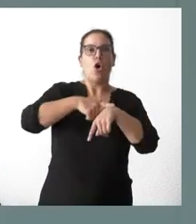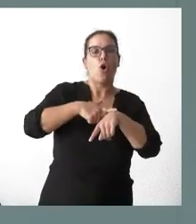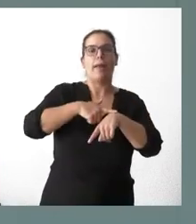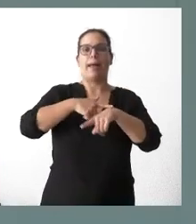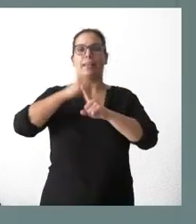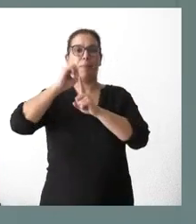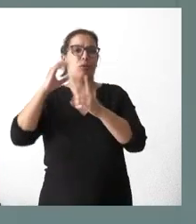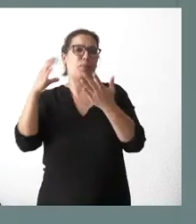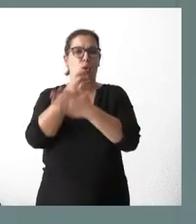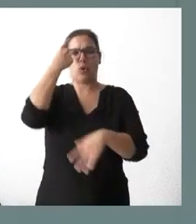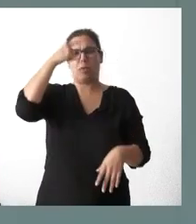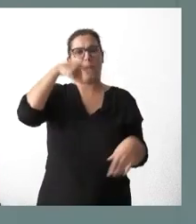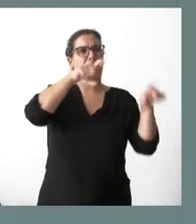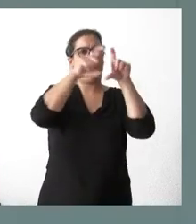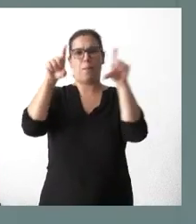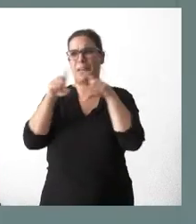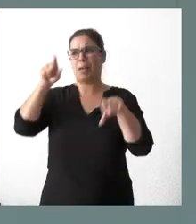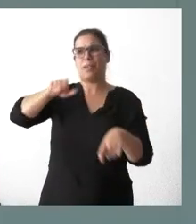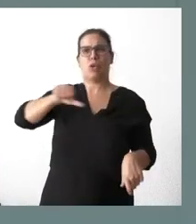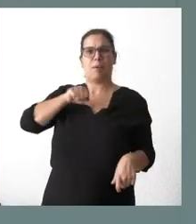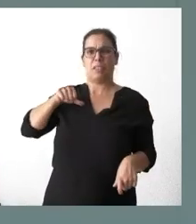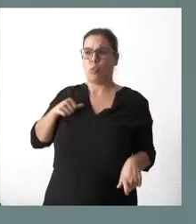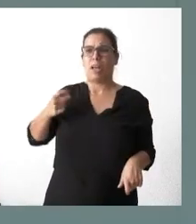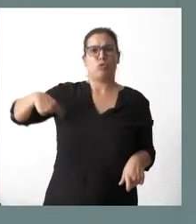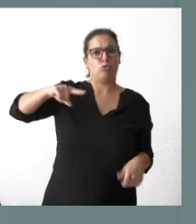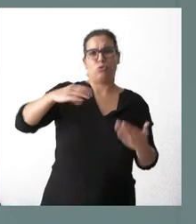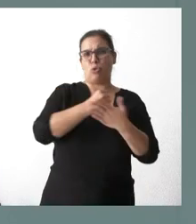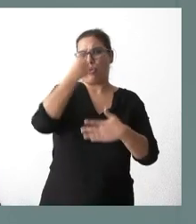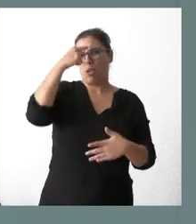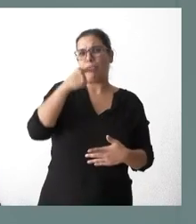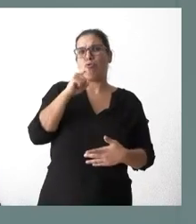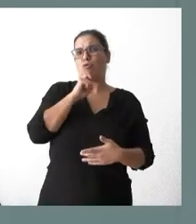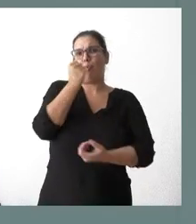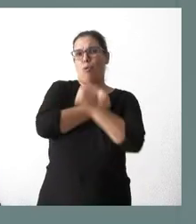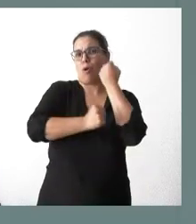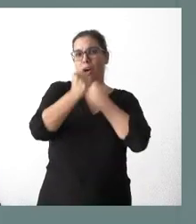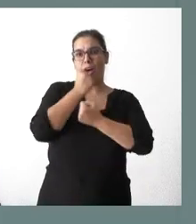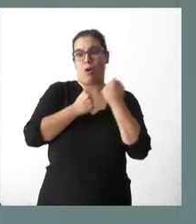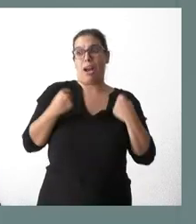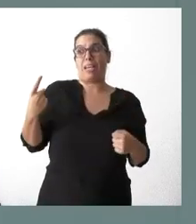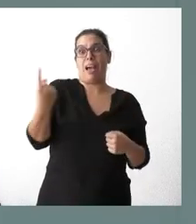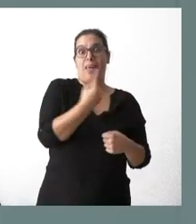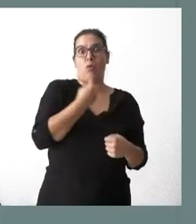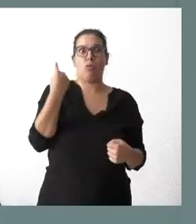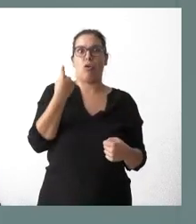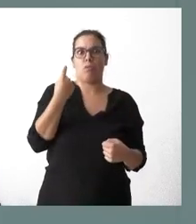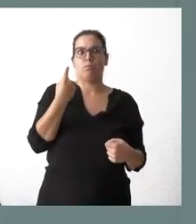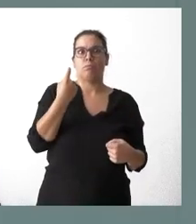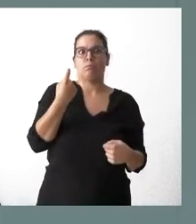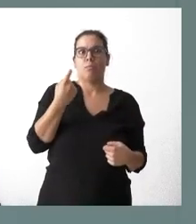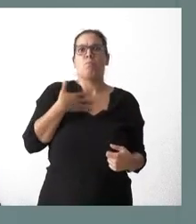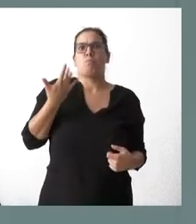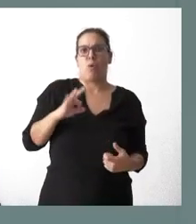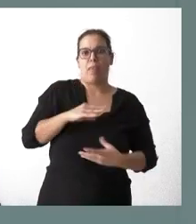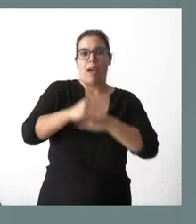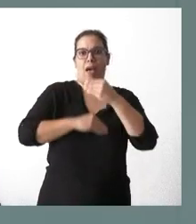conocidas por parte de empresas, por parte de ciudadanos y cada cual, en función del coste de la energía tan importante que ha subido, es capaz de tomar aquellas medidas que son más